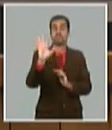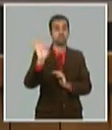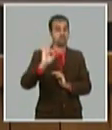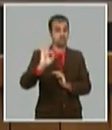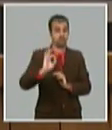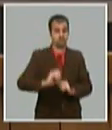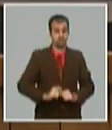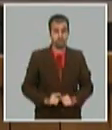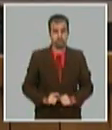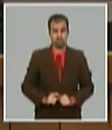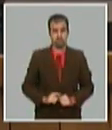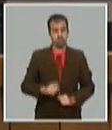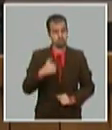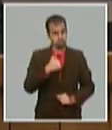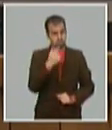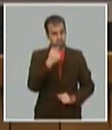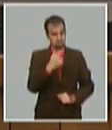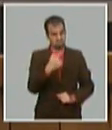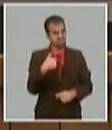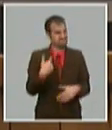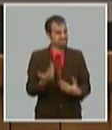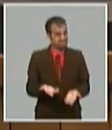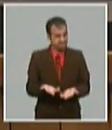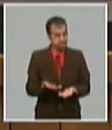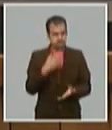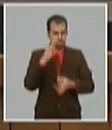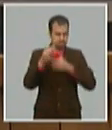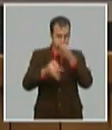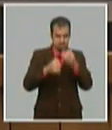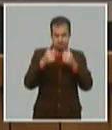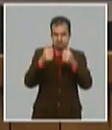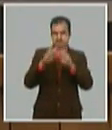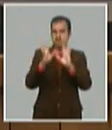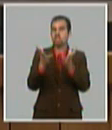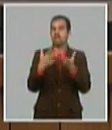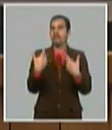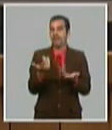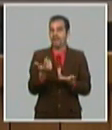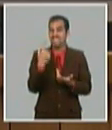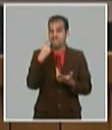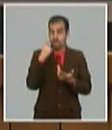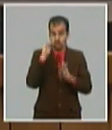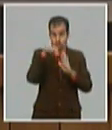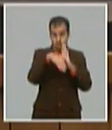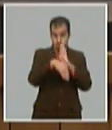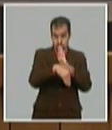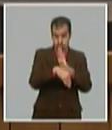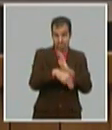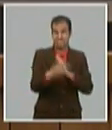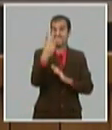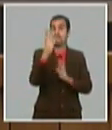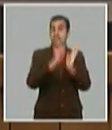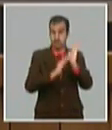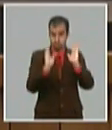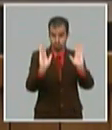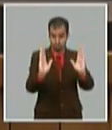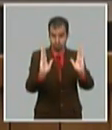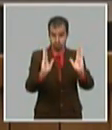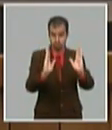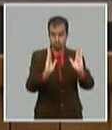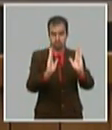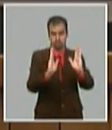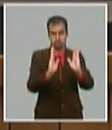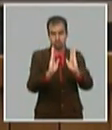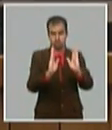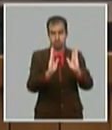y yo aclaro aquí lo explico que cuando hablamos de decrecimiento de los trimestres se compara